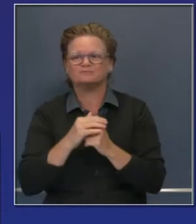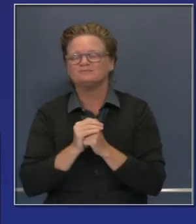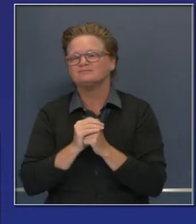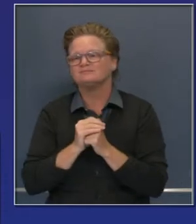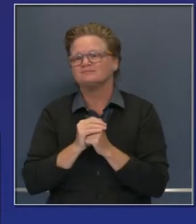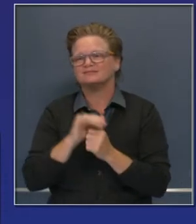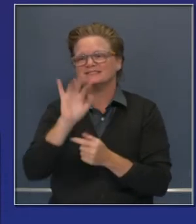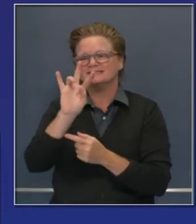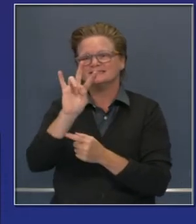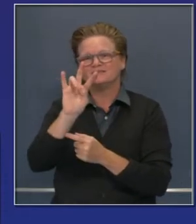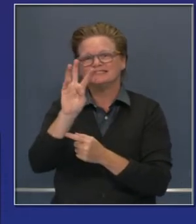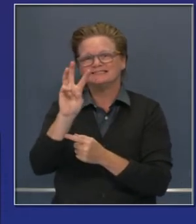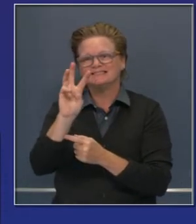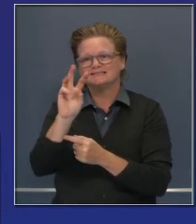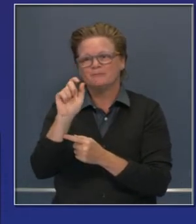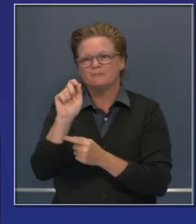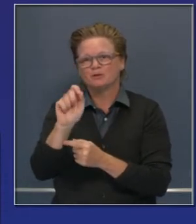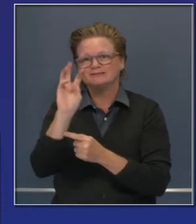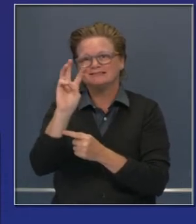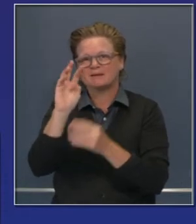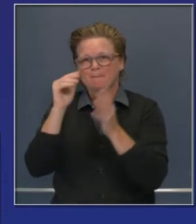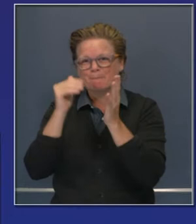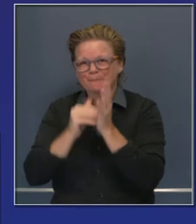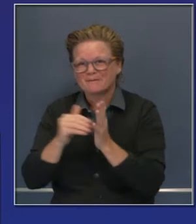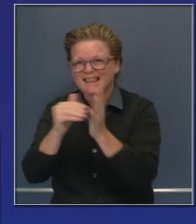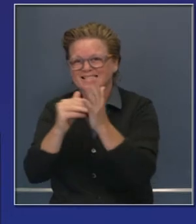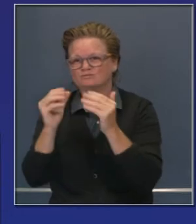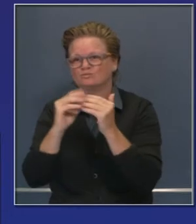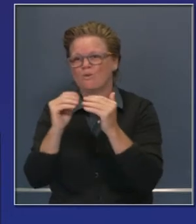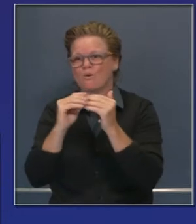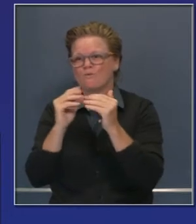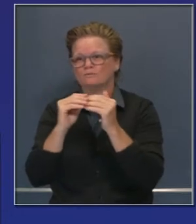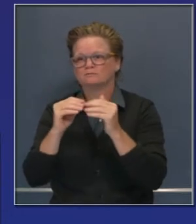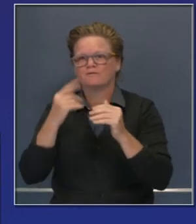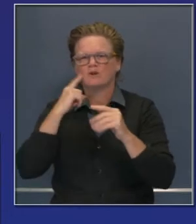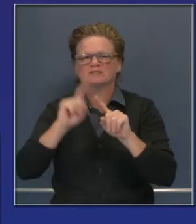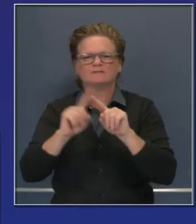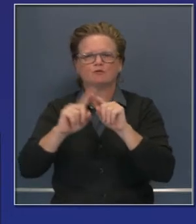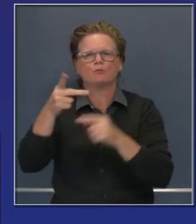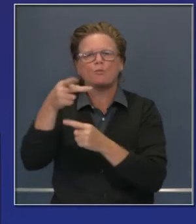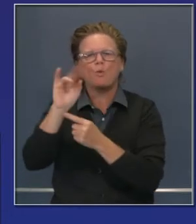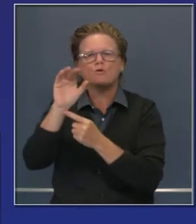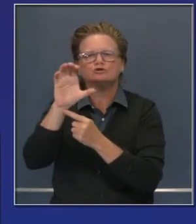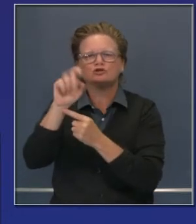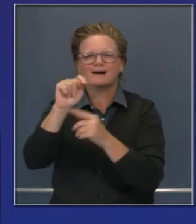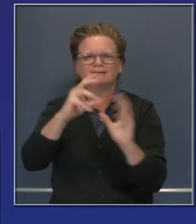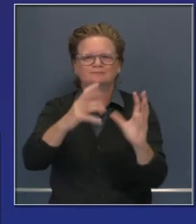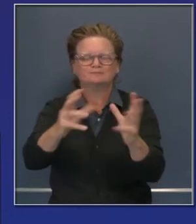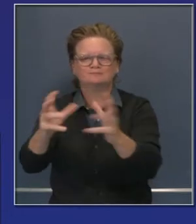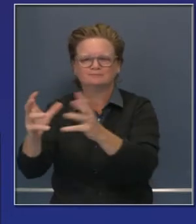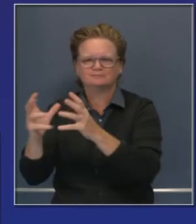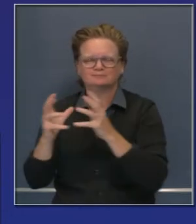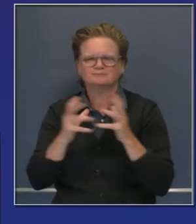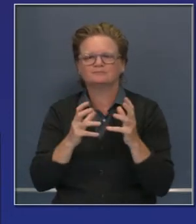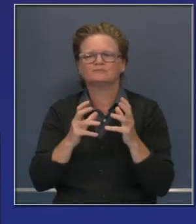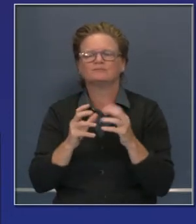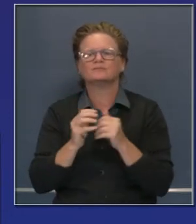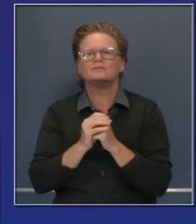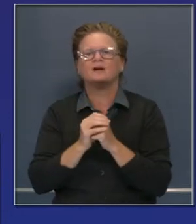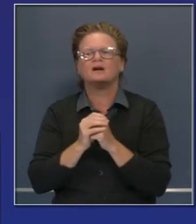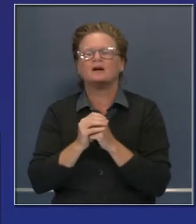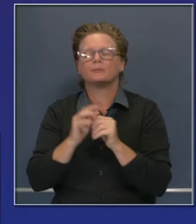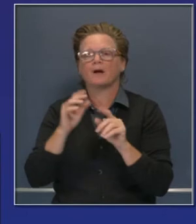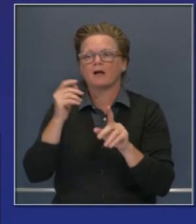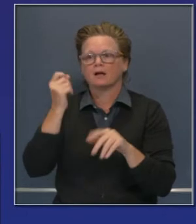de dólares para proyectos específicos en el estado de California para avanzar esta causa. Hoy día